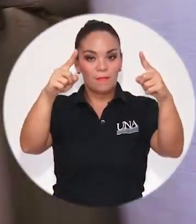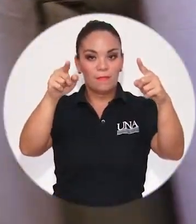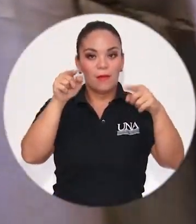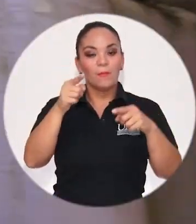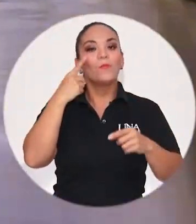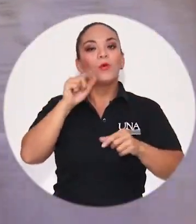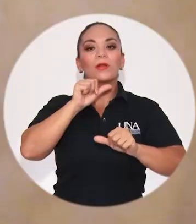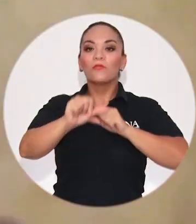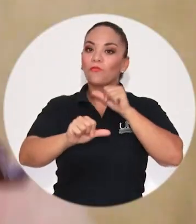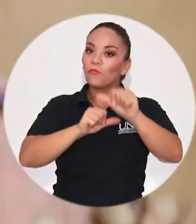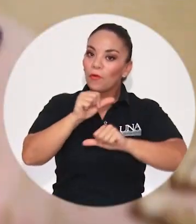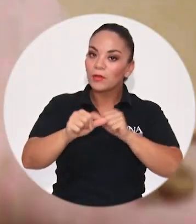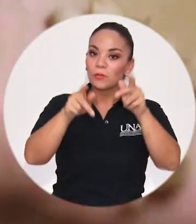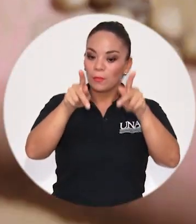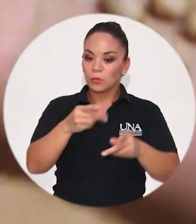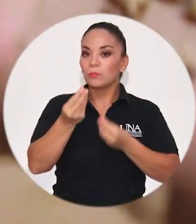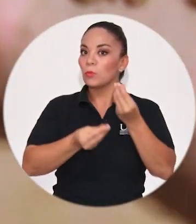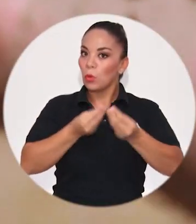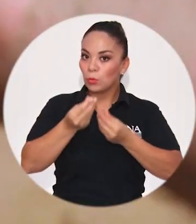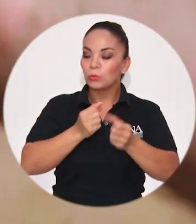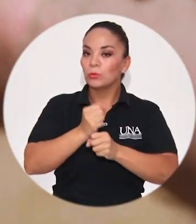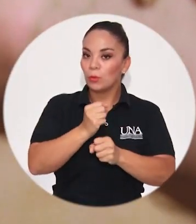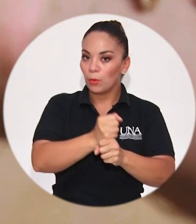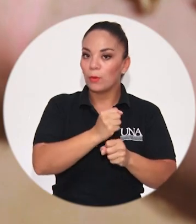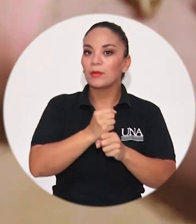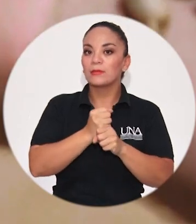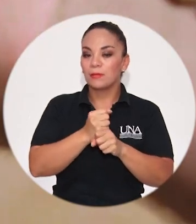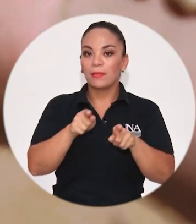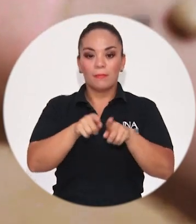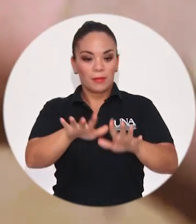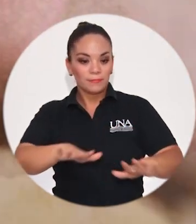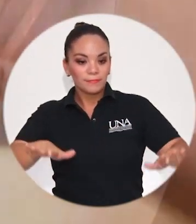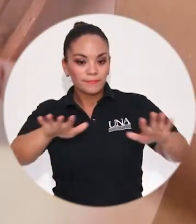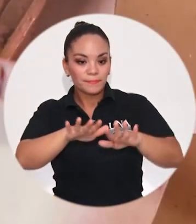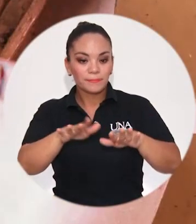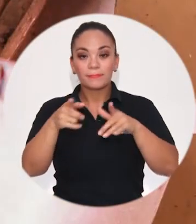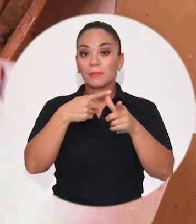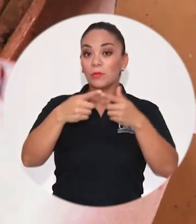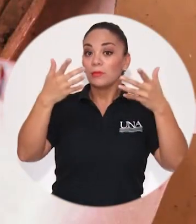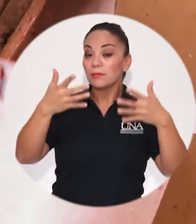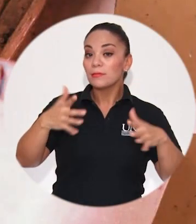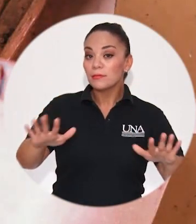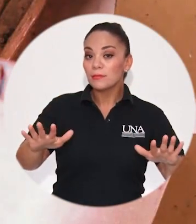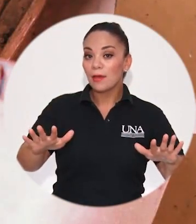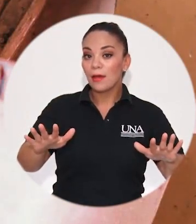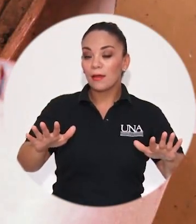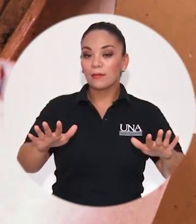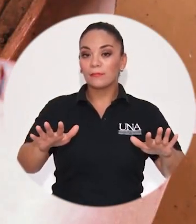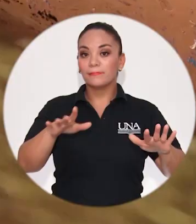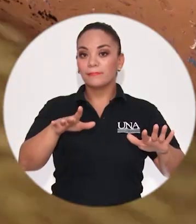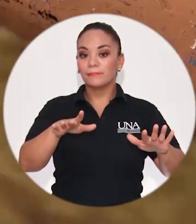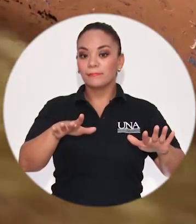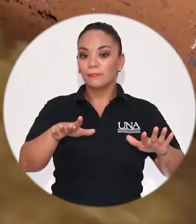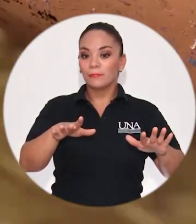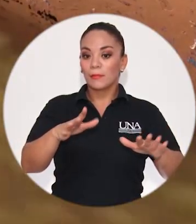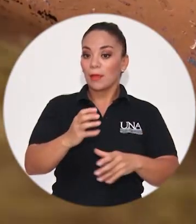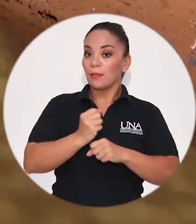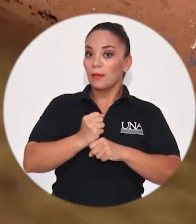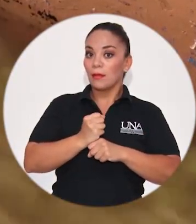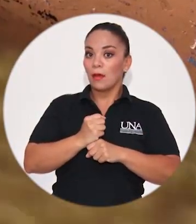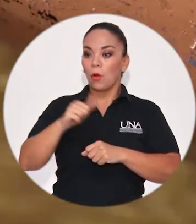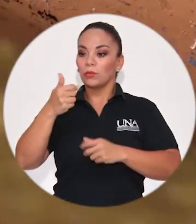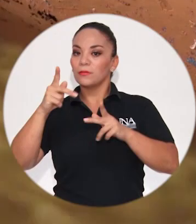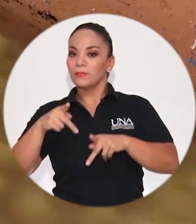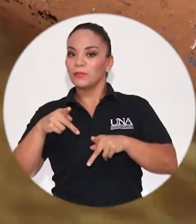productores y del medio geográfico y entonces así que ya esta fama había sido adquirida, otros venían a llevar pocos para